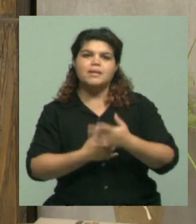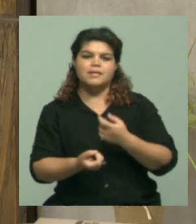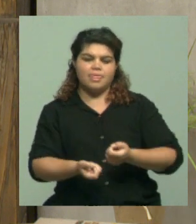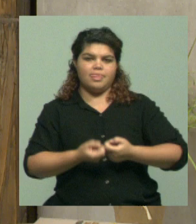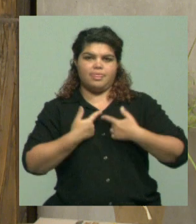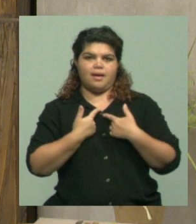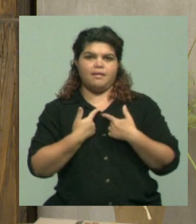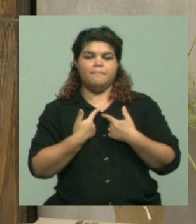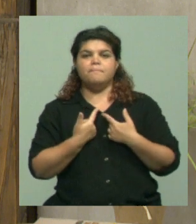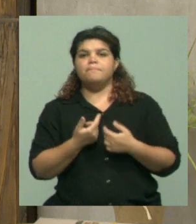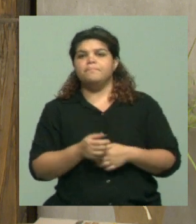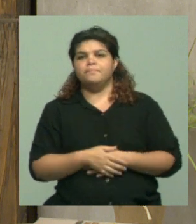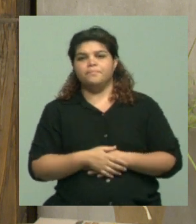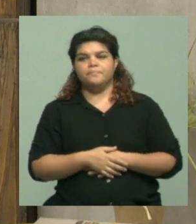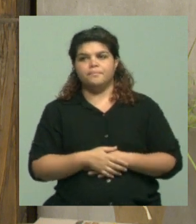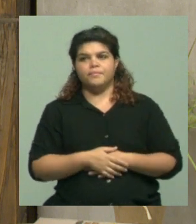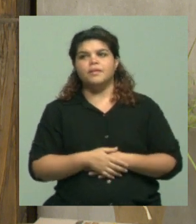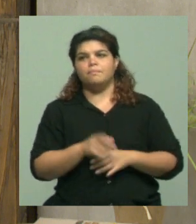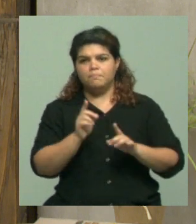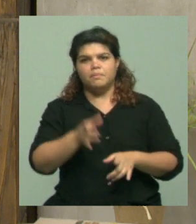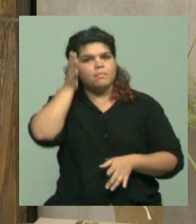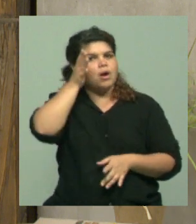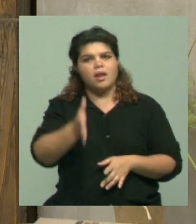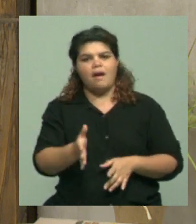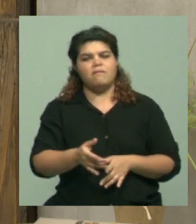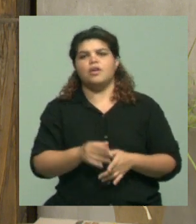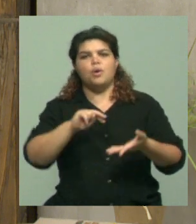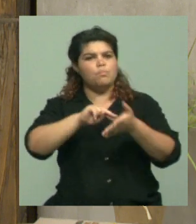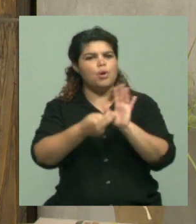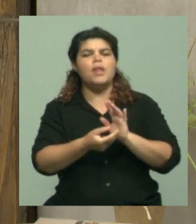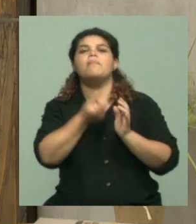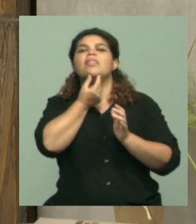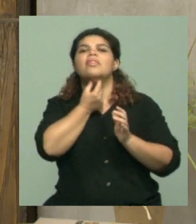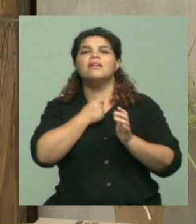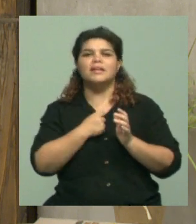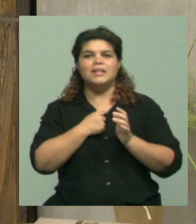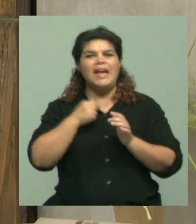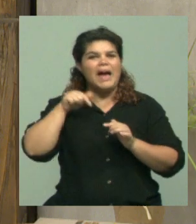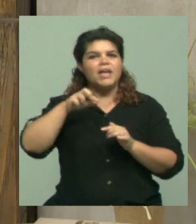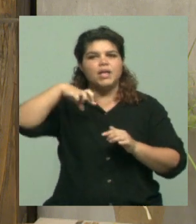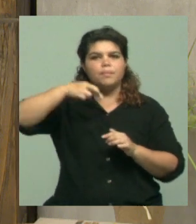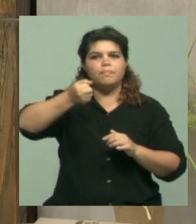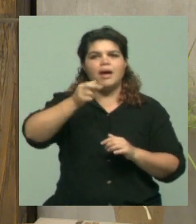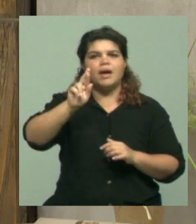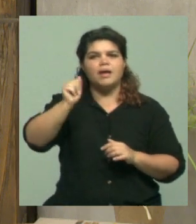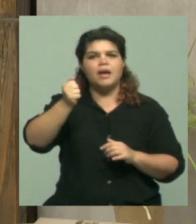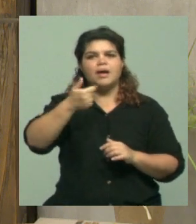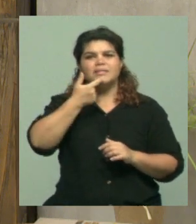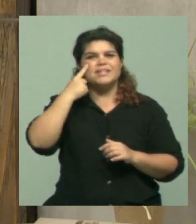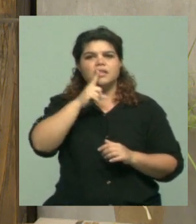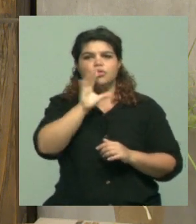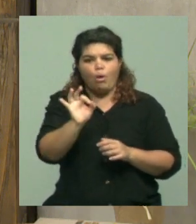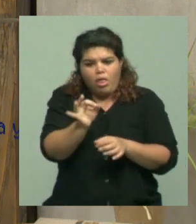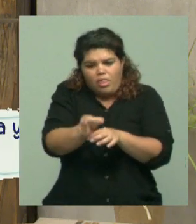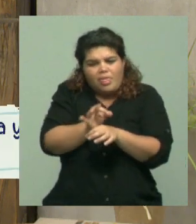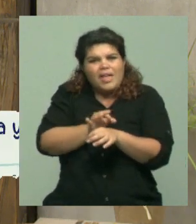severas en el cual han llevado a discapacidad y luego, bueno, hacer una cirugía para plástica, ¿no? Para reconstruir la zona